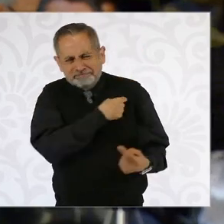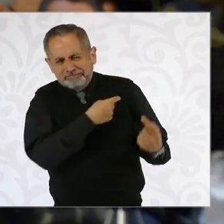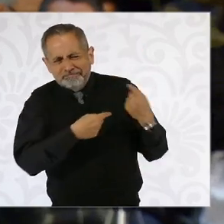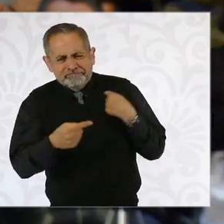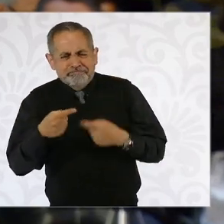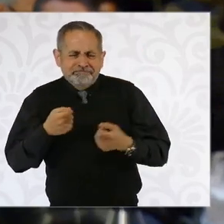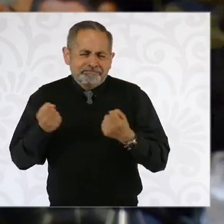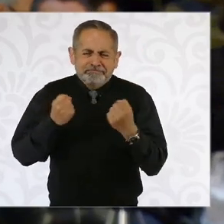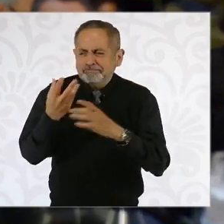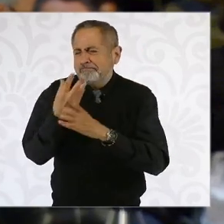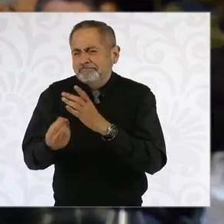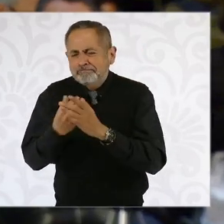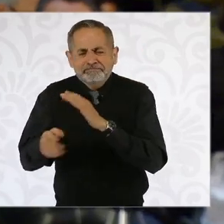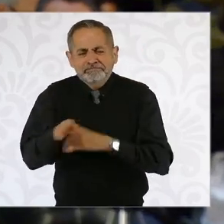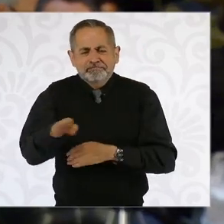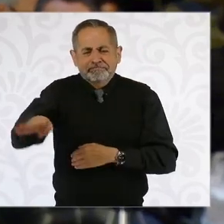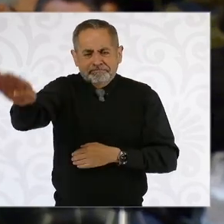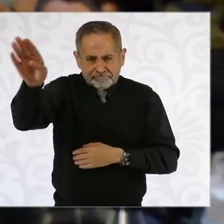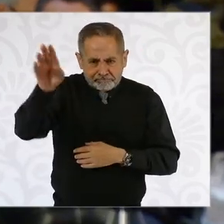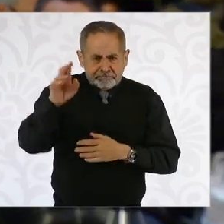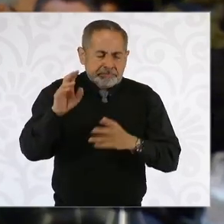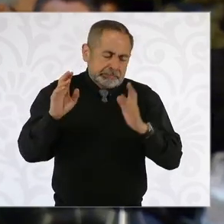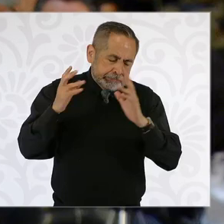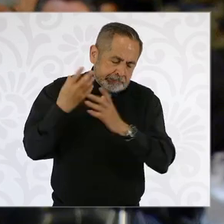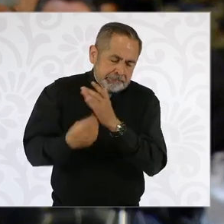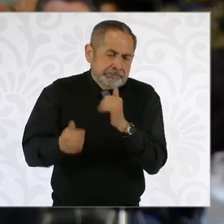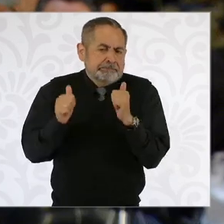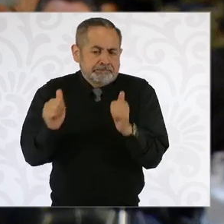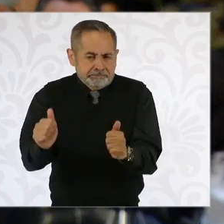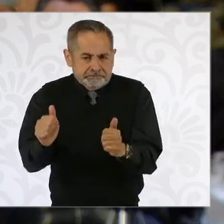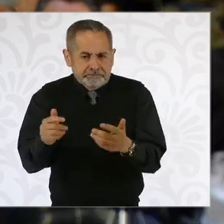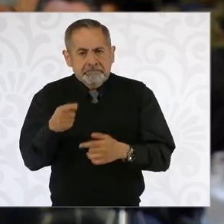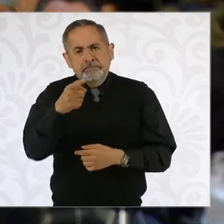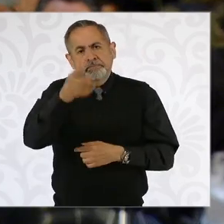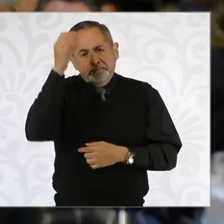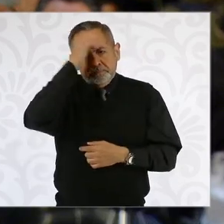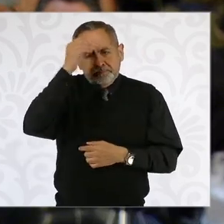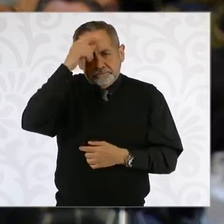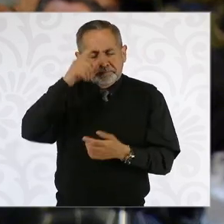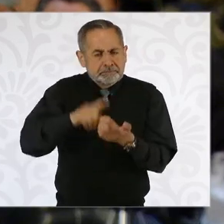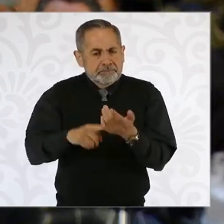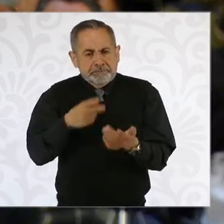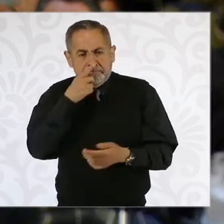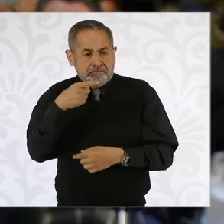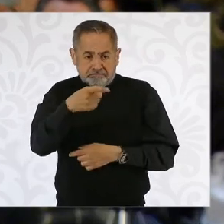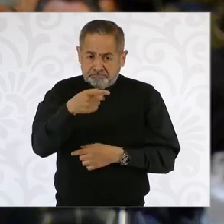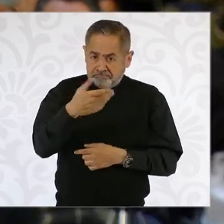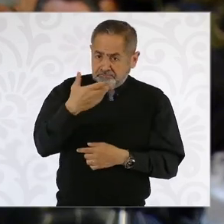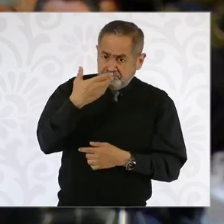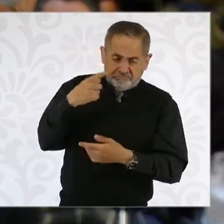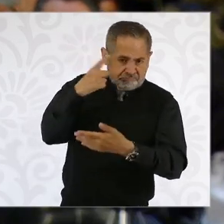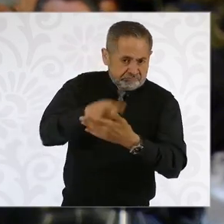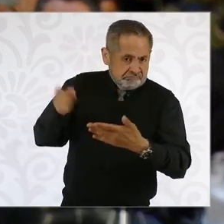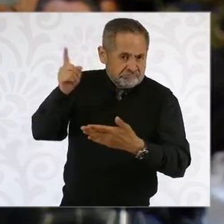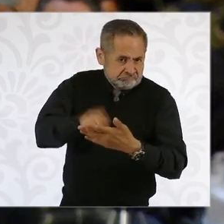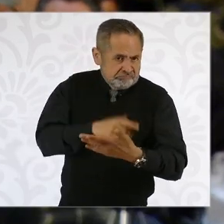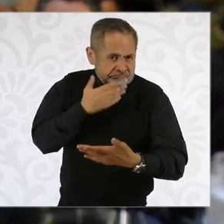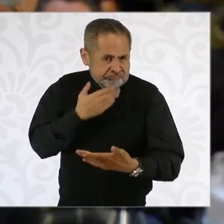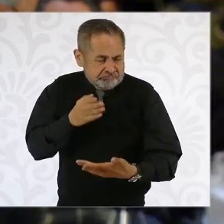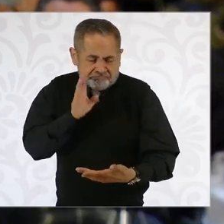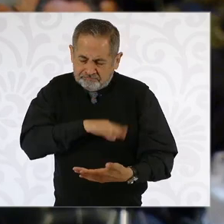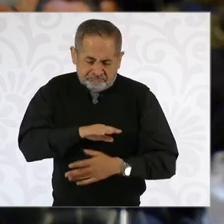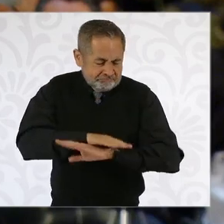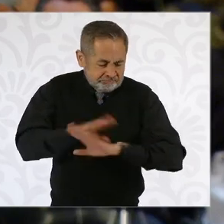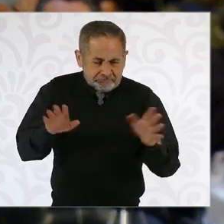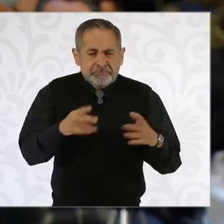bala. Y pues quisiéramos saber cuál es su opinión y si usted condena estos actos y de hecho que también